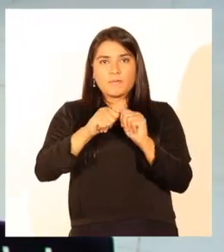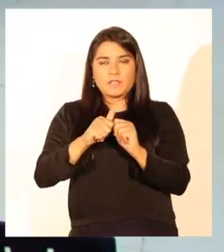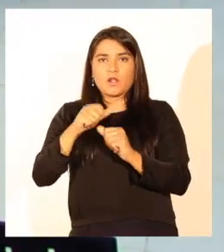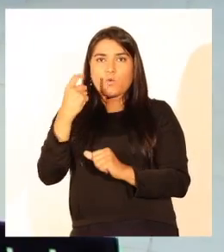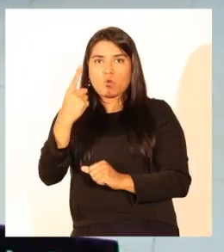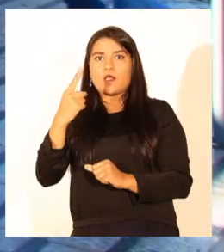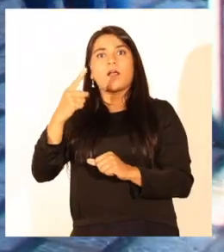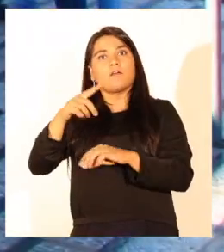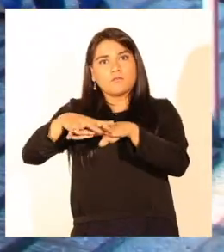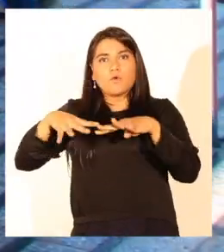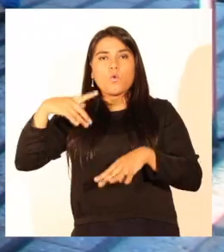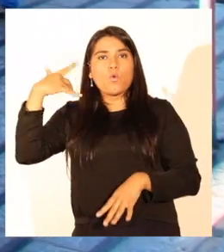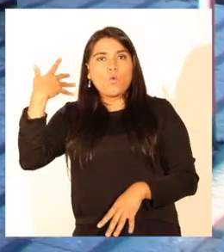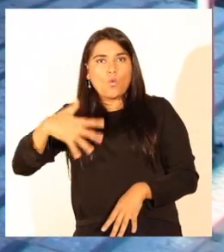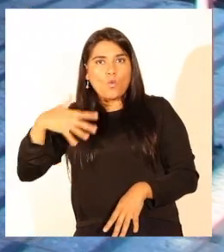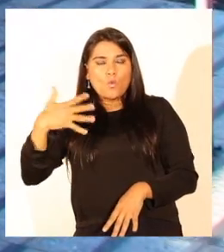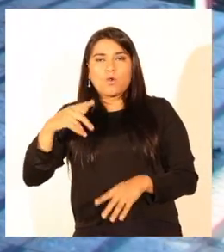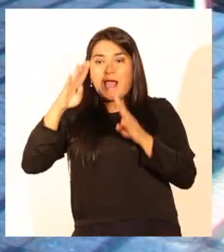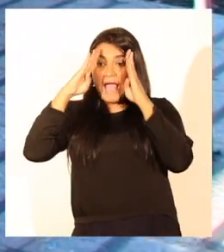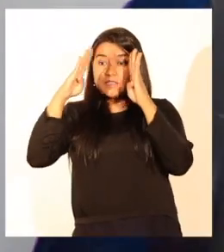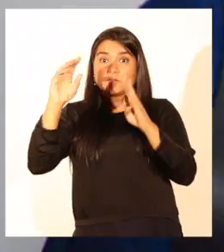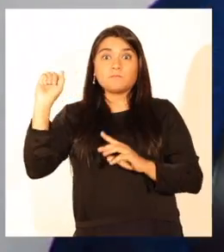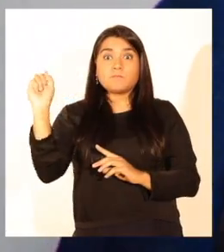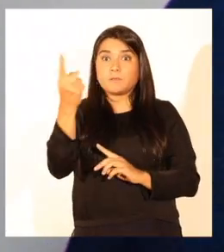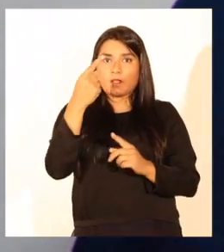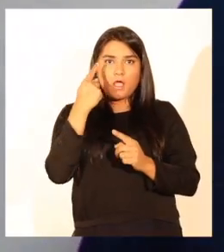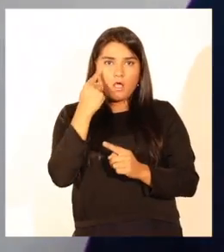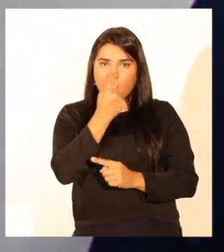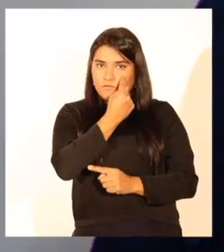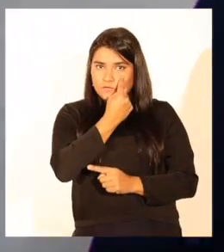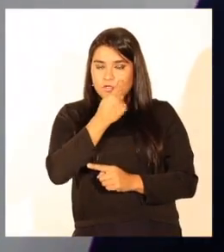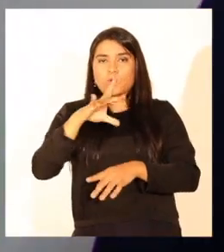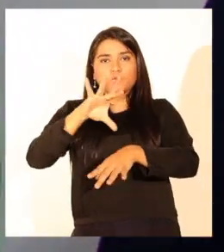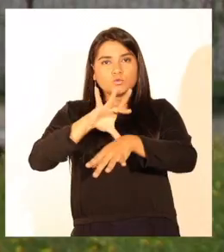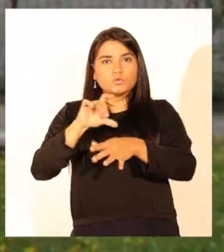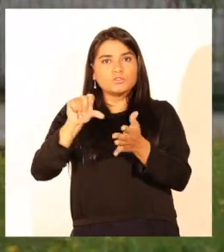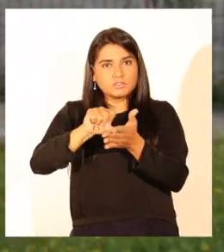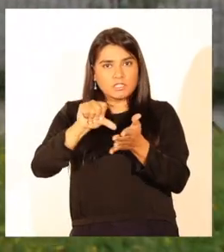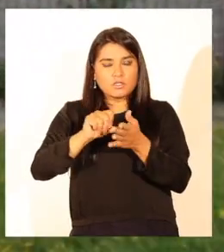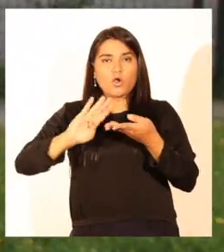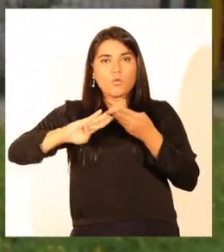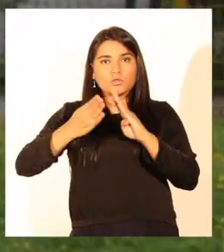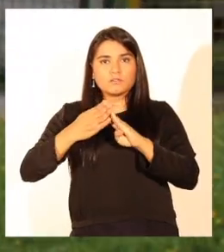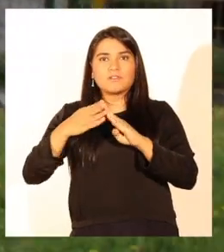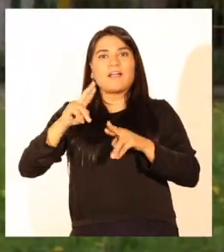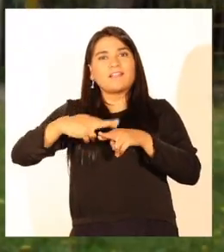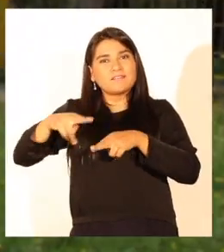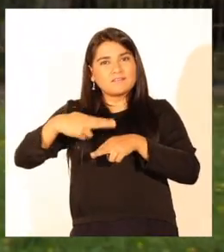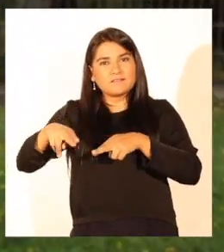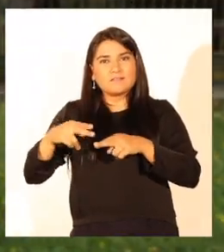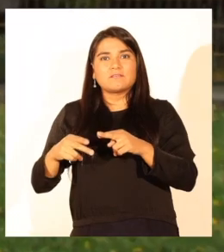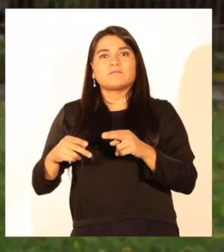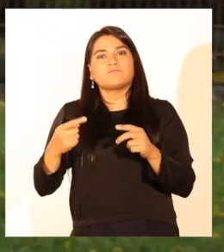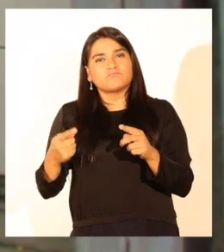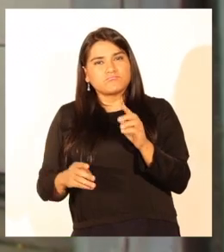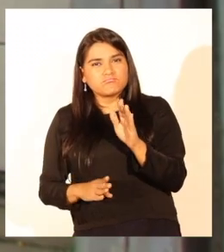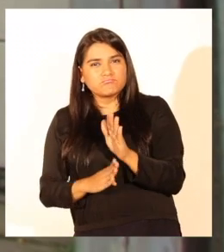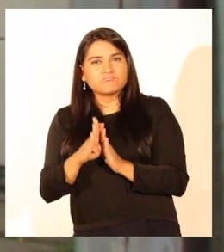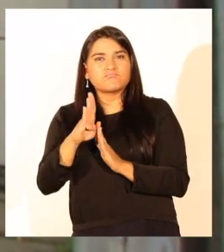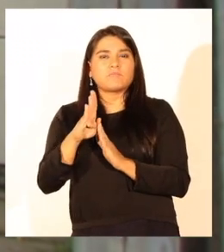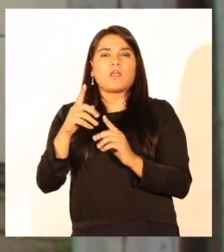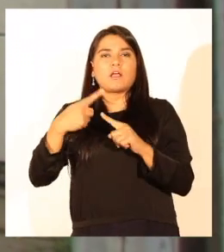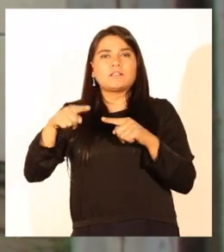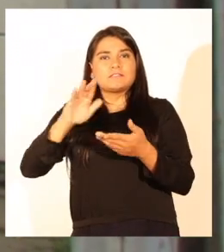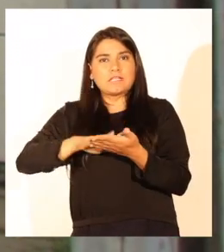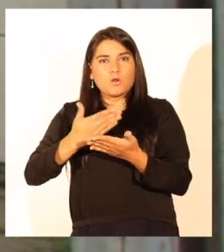red de urgencia de tres servicios, la unidad de atención primaria oftalmológica, un centro comunitario de rehabilitación, un